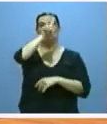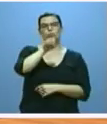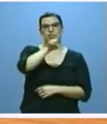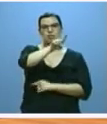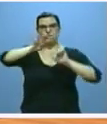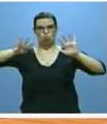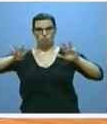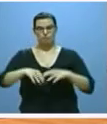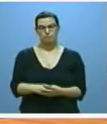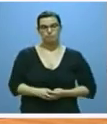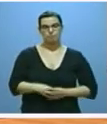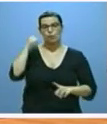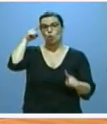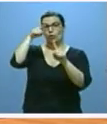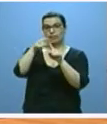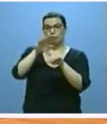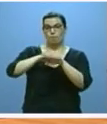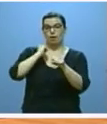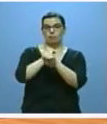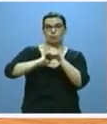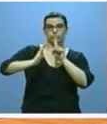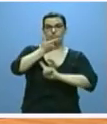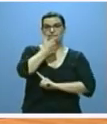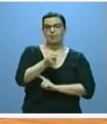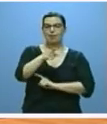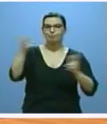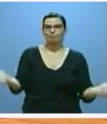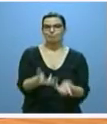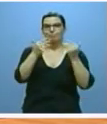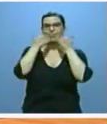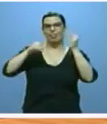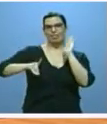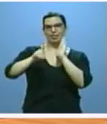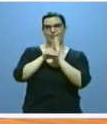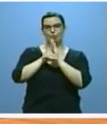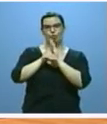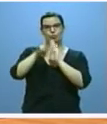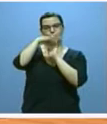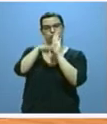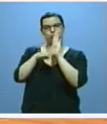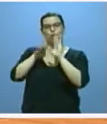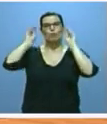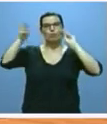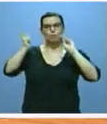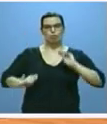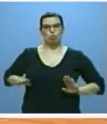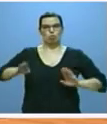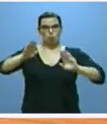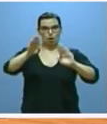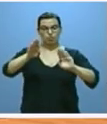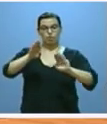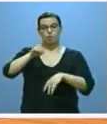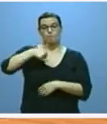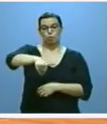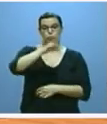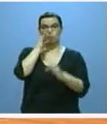Los objetivos de empleabilidad han recibido un nuevo impulso con el decreto que regula la formación profesional dual. A partir del mes